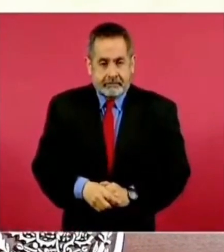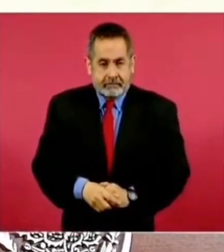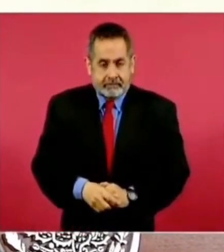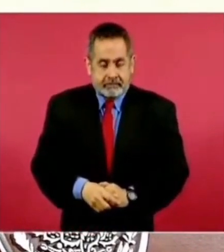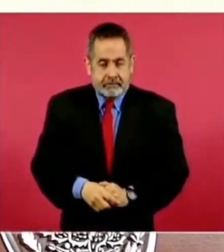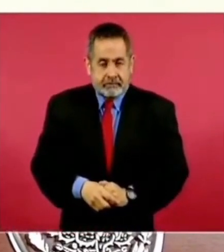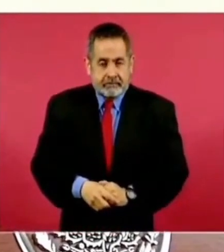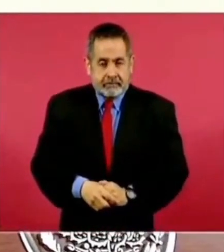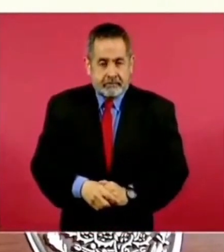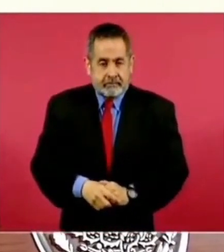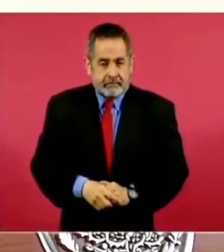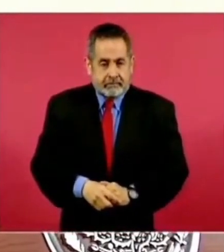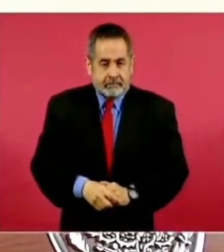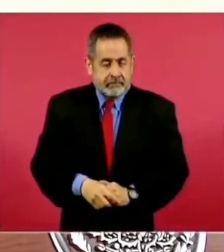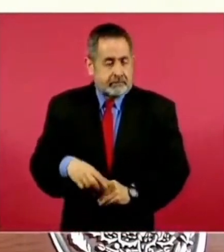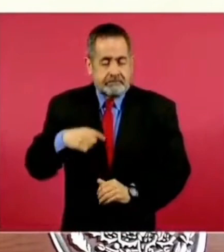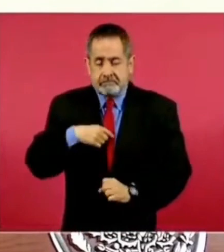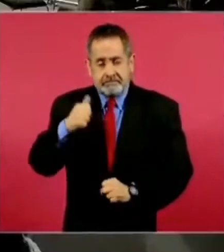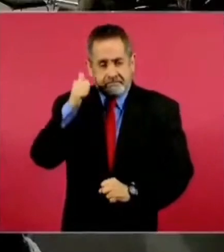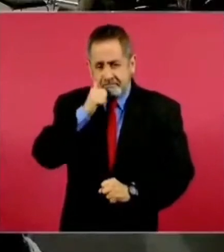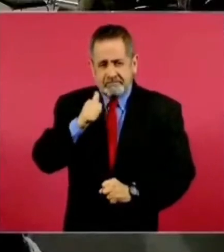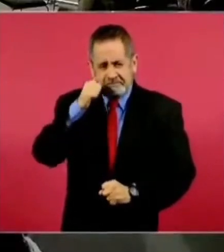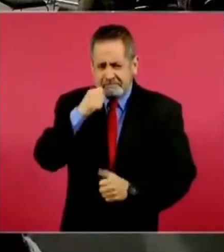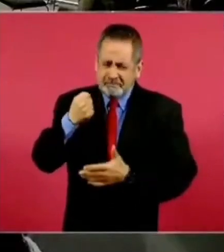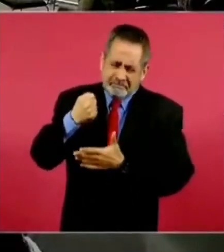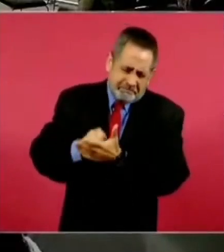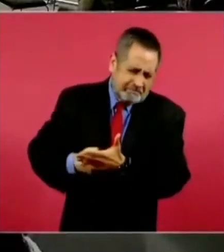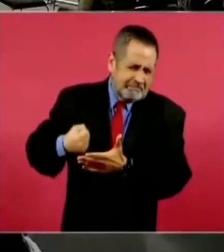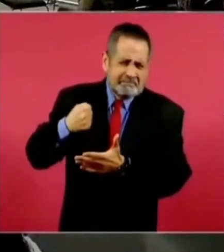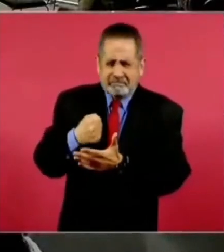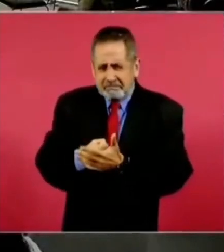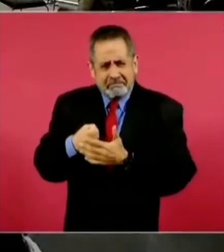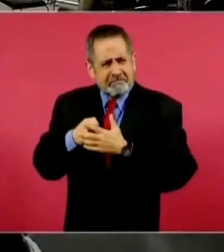siempre en la lucha y